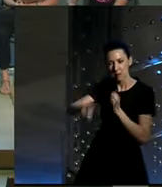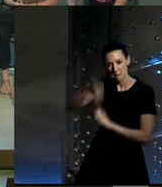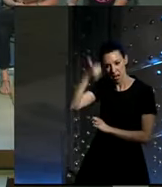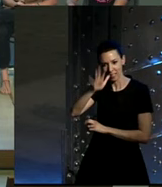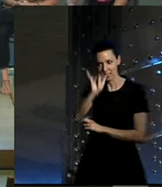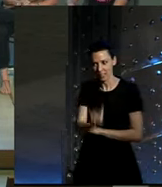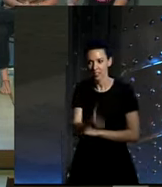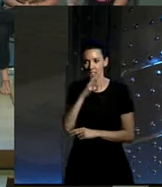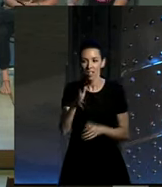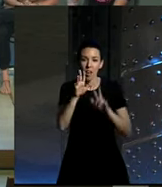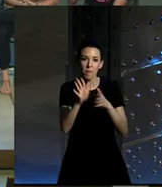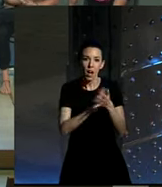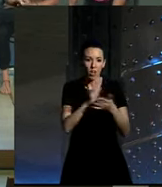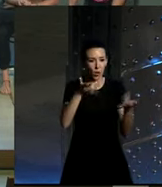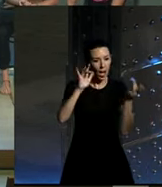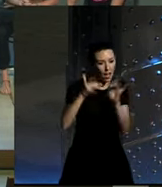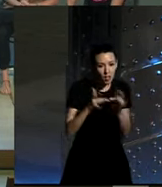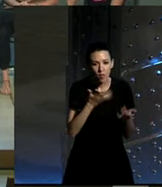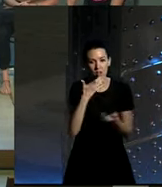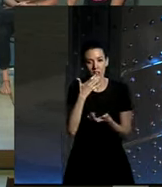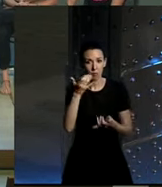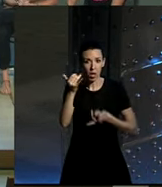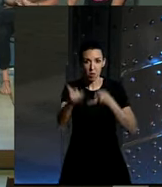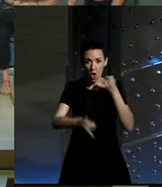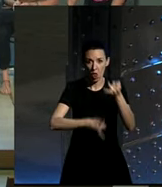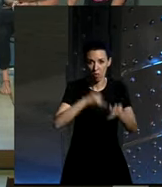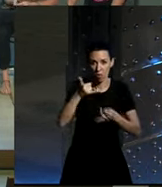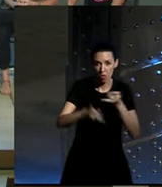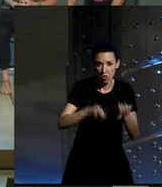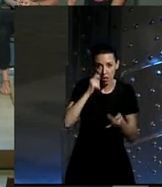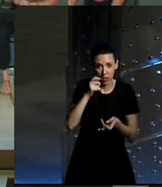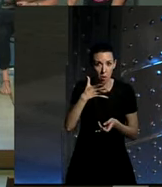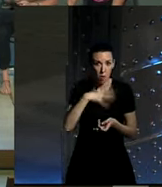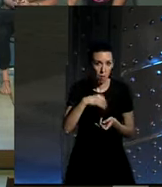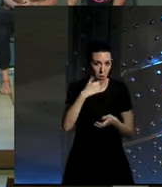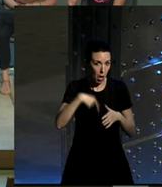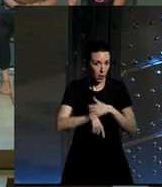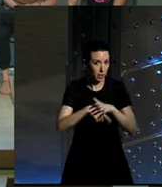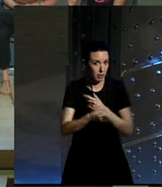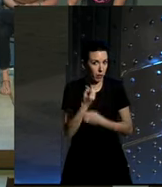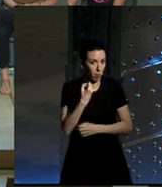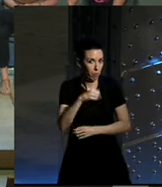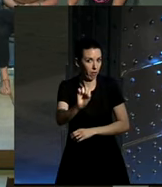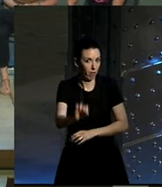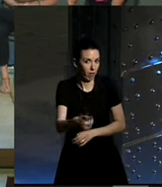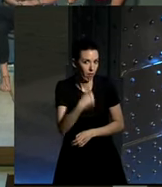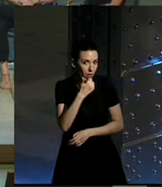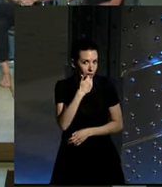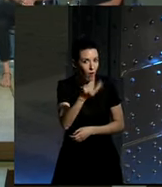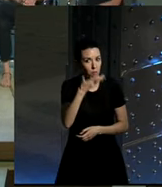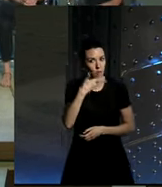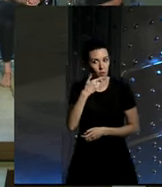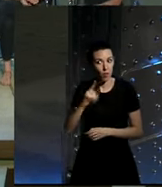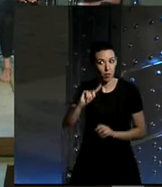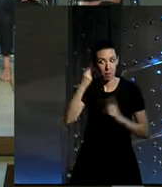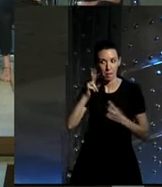entablar relaciones incluso en el caso del ciclo de unismo te puedes saltar ciertos trámites ya te conoces más a la